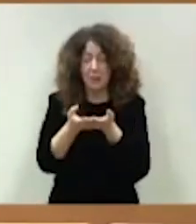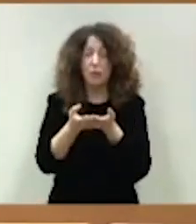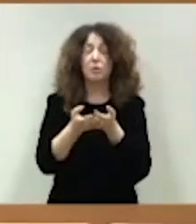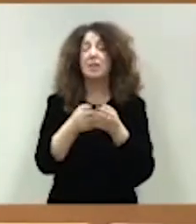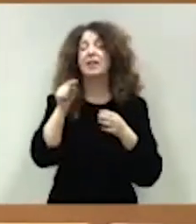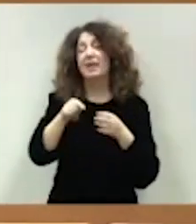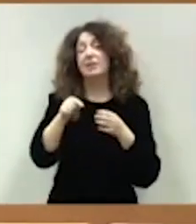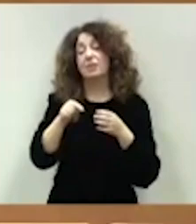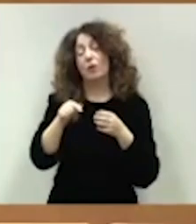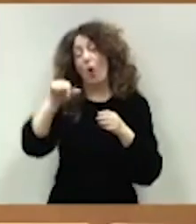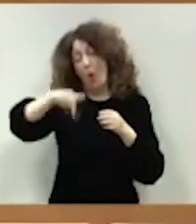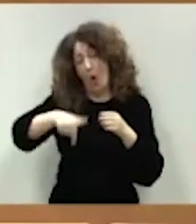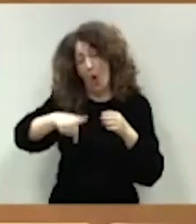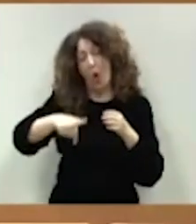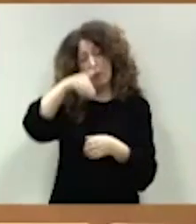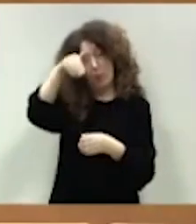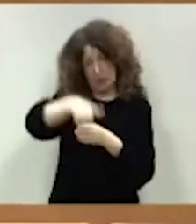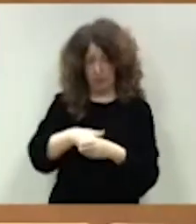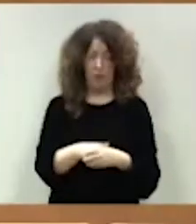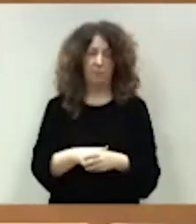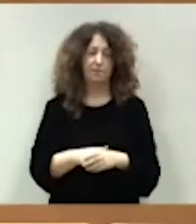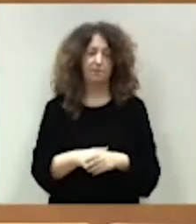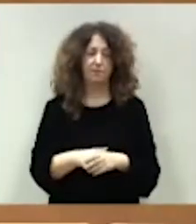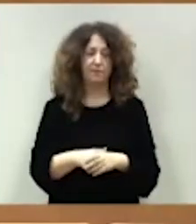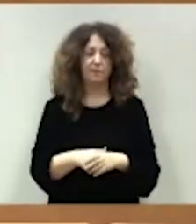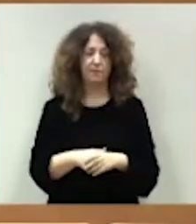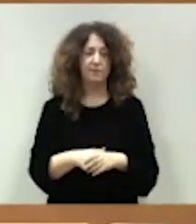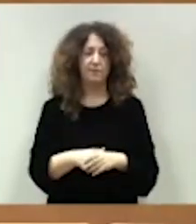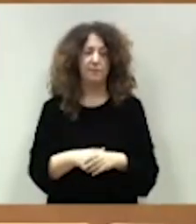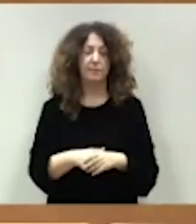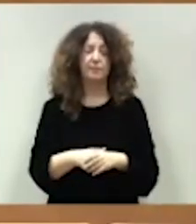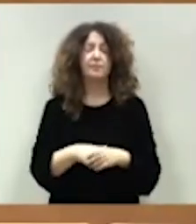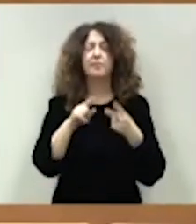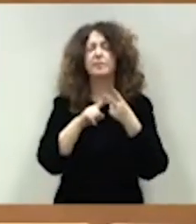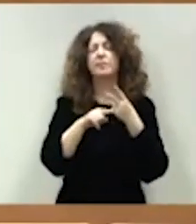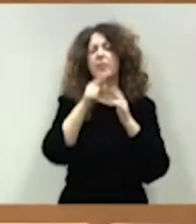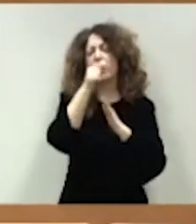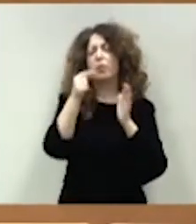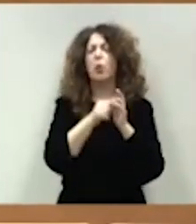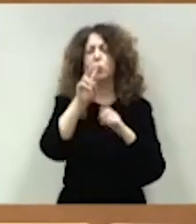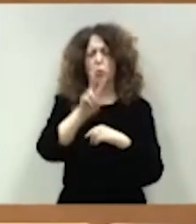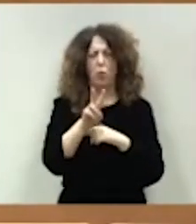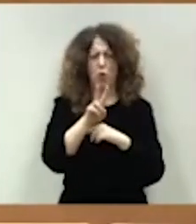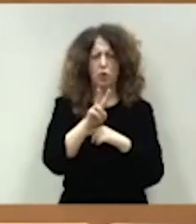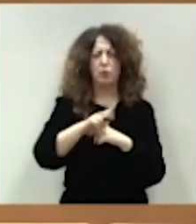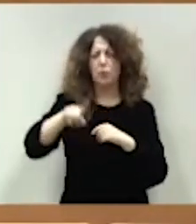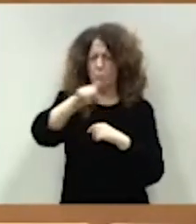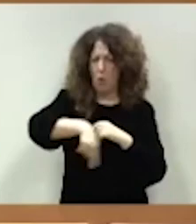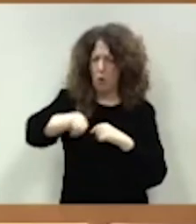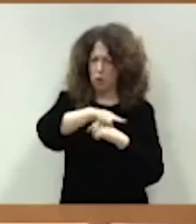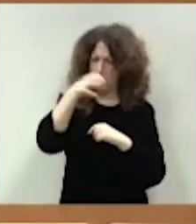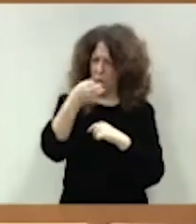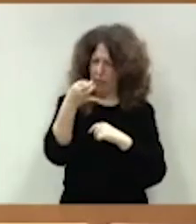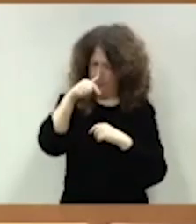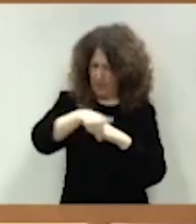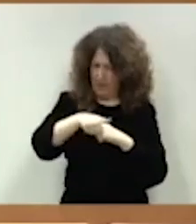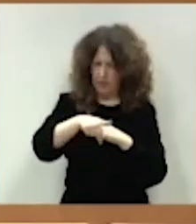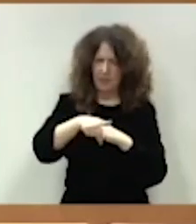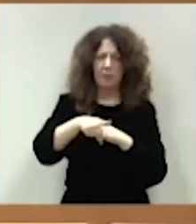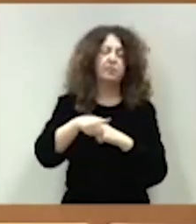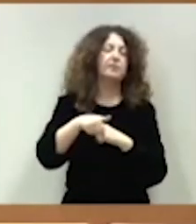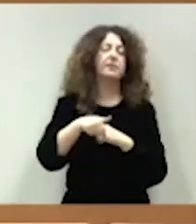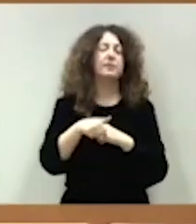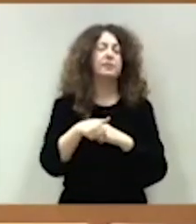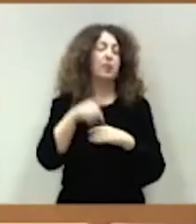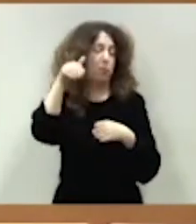someten a votación en el día de hoy. El segundo punto que también van ustedes a tener la posibilidad de